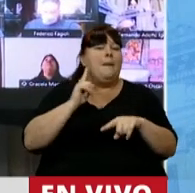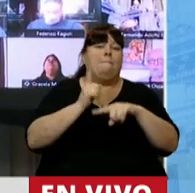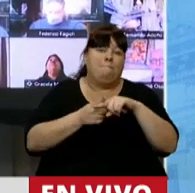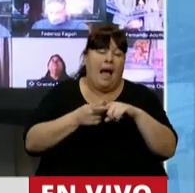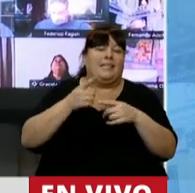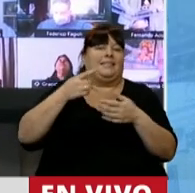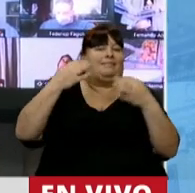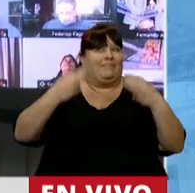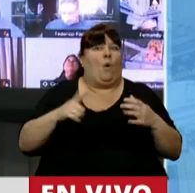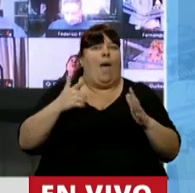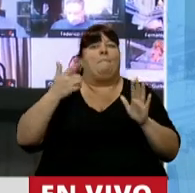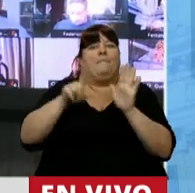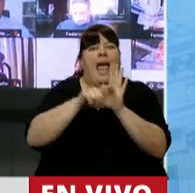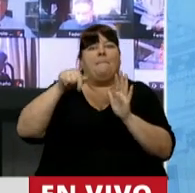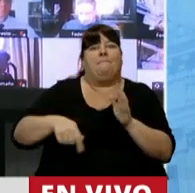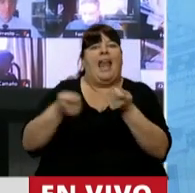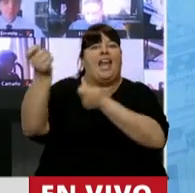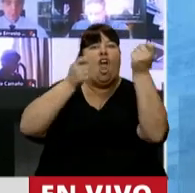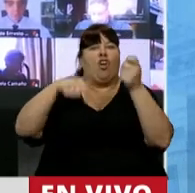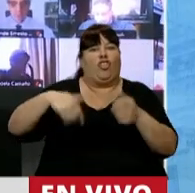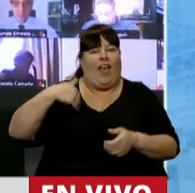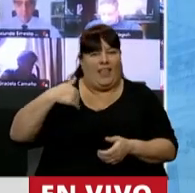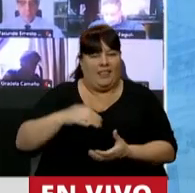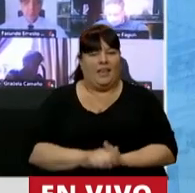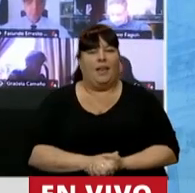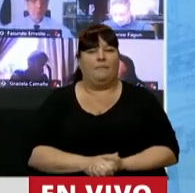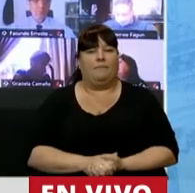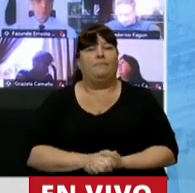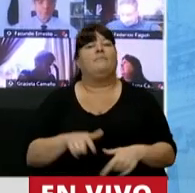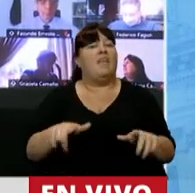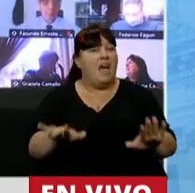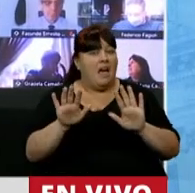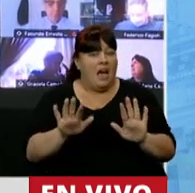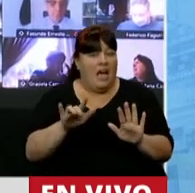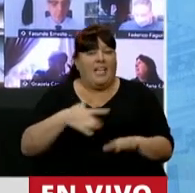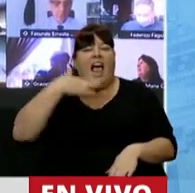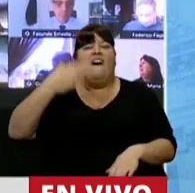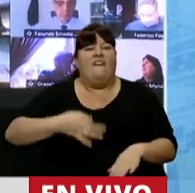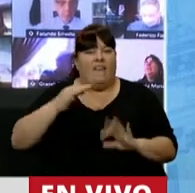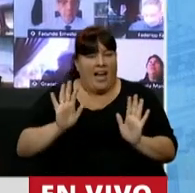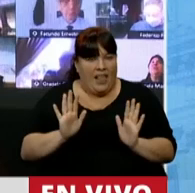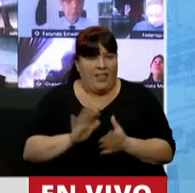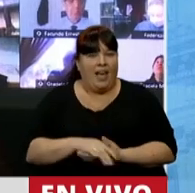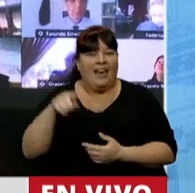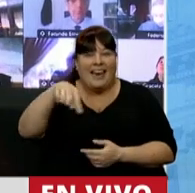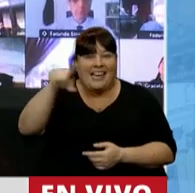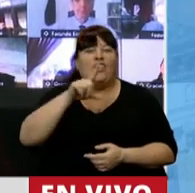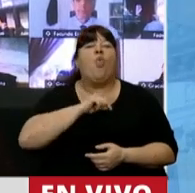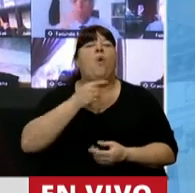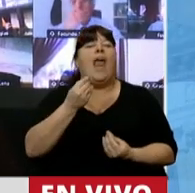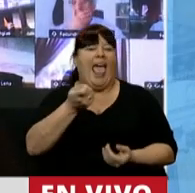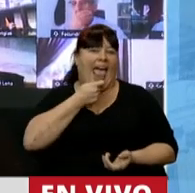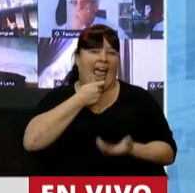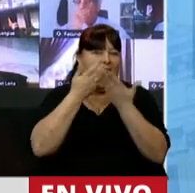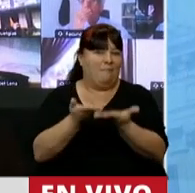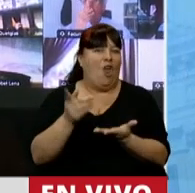afectan la seguridad jurídica para hacer negocios en el país ahí está la verdad lo que les duele es el ejemplo